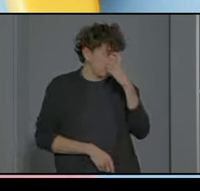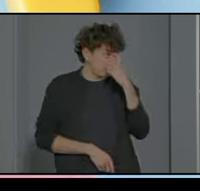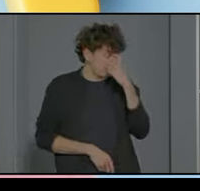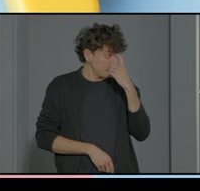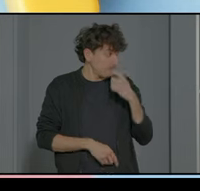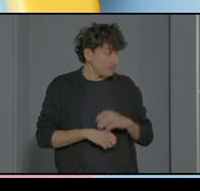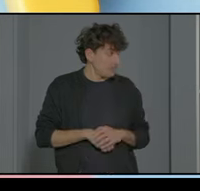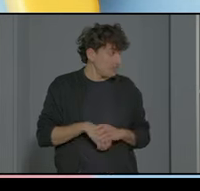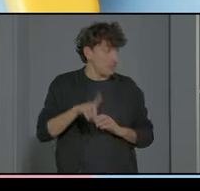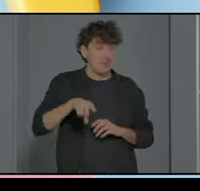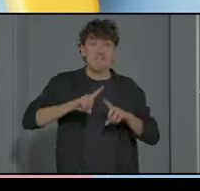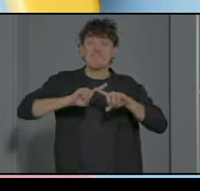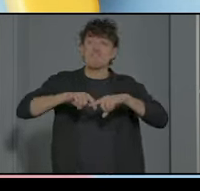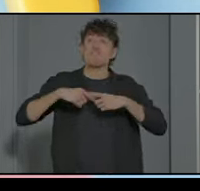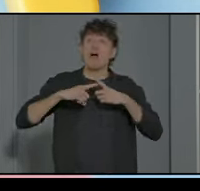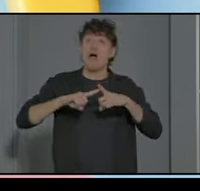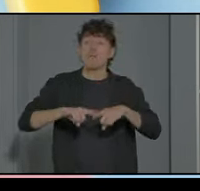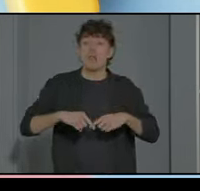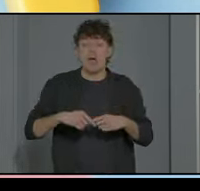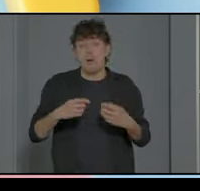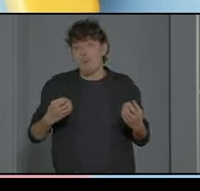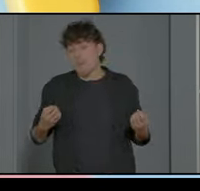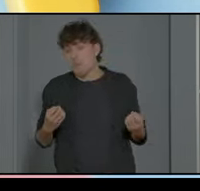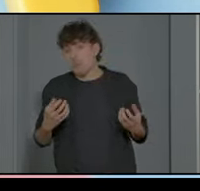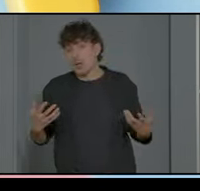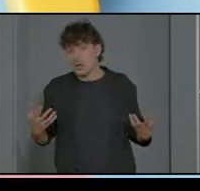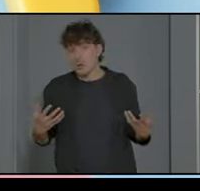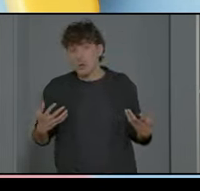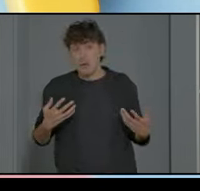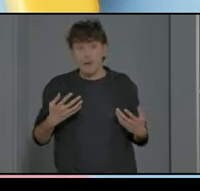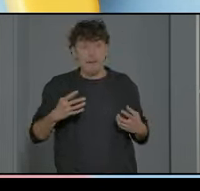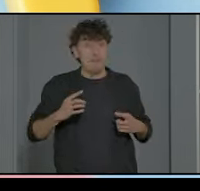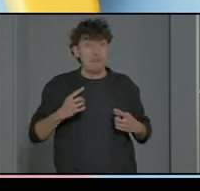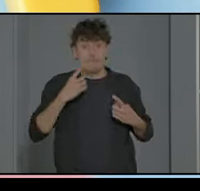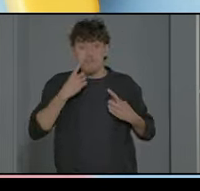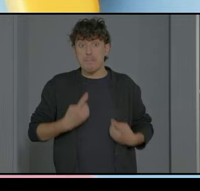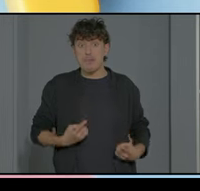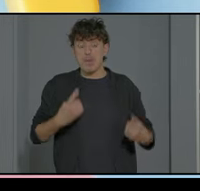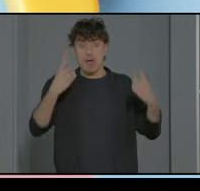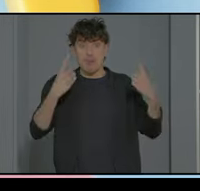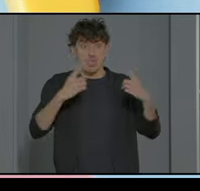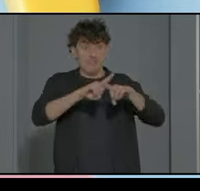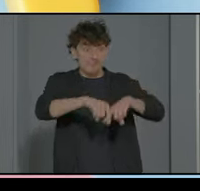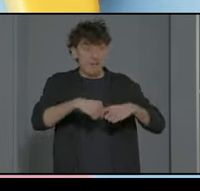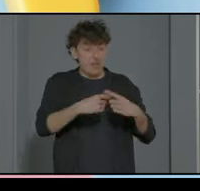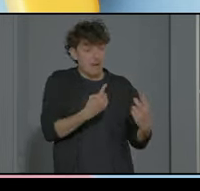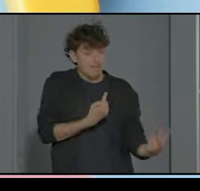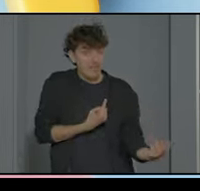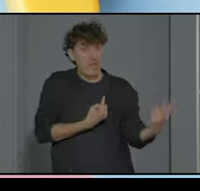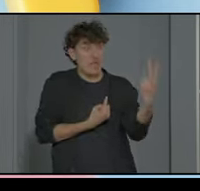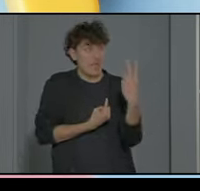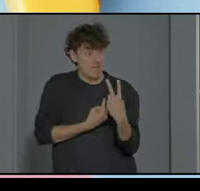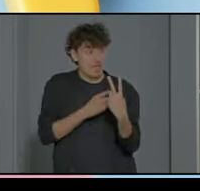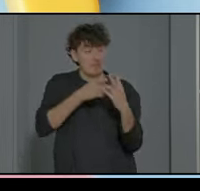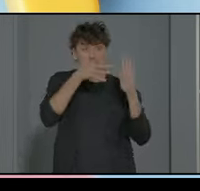respecto a las familias bueno les hacemos ver en esa primera información que la familia para nosotros es el centro del